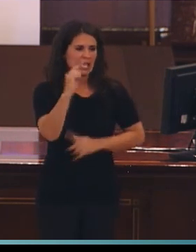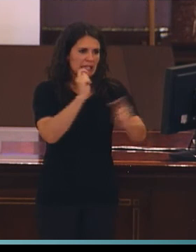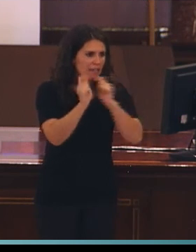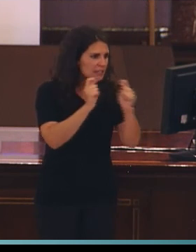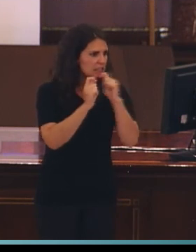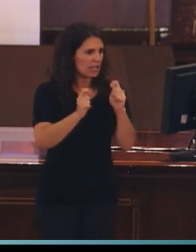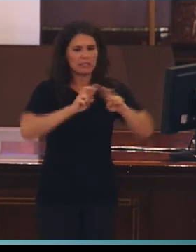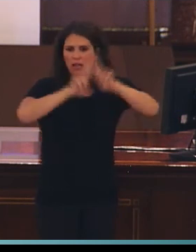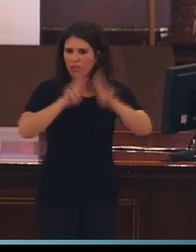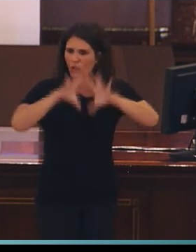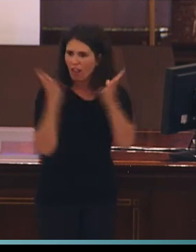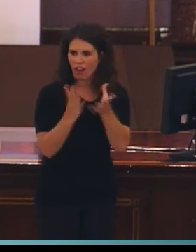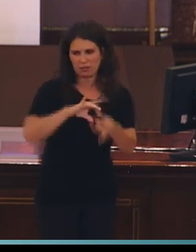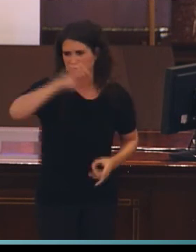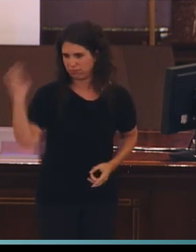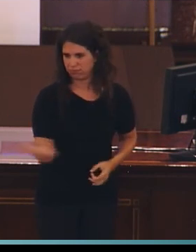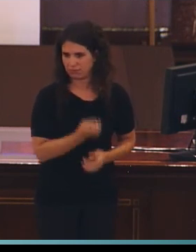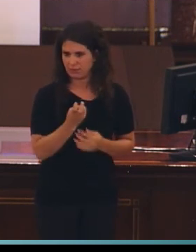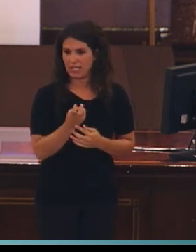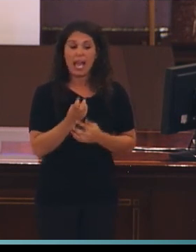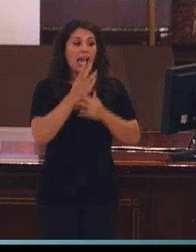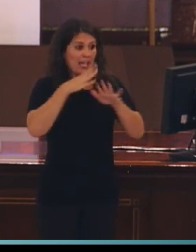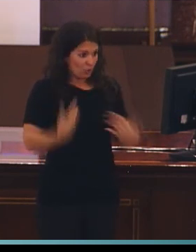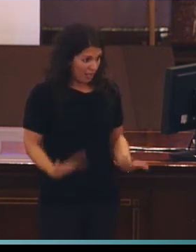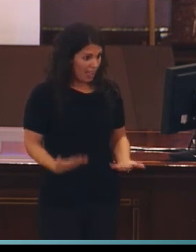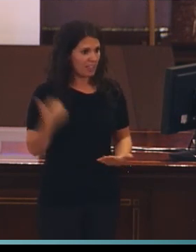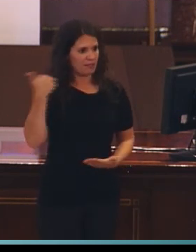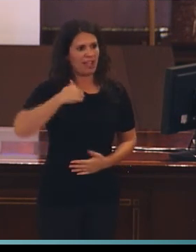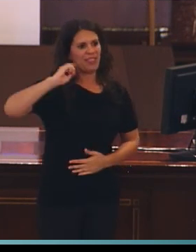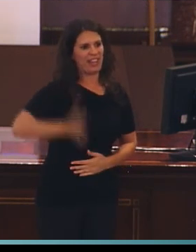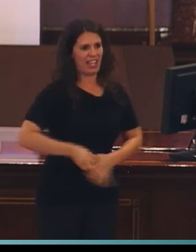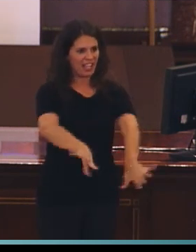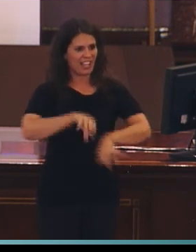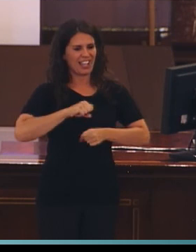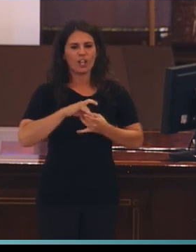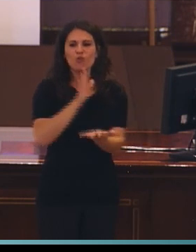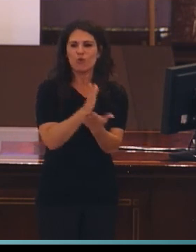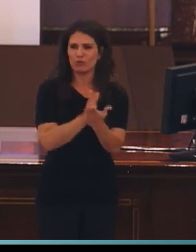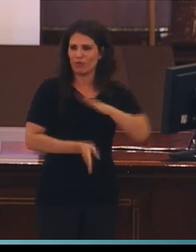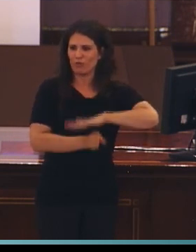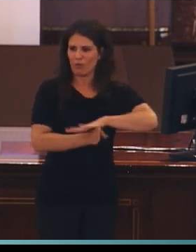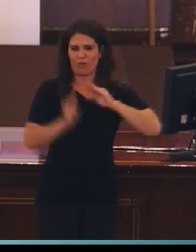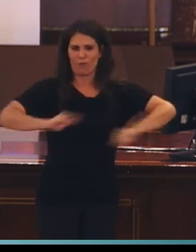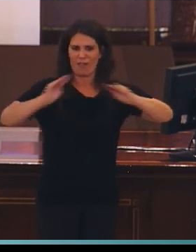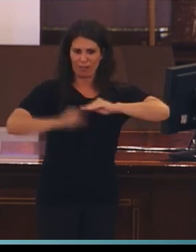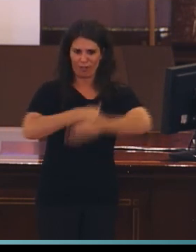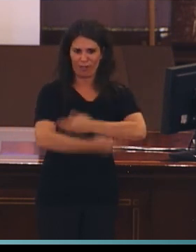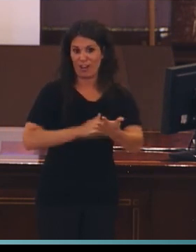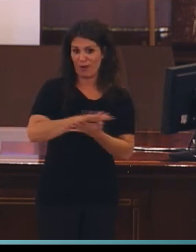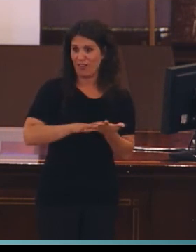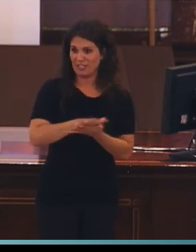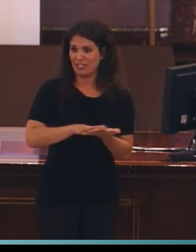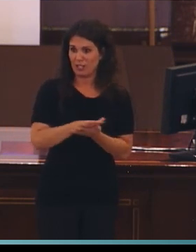internacionales. En la actualidad dirige los cursos de formación continua sobre lengua de signos española